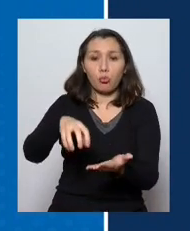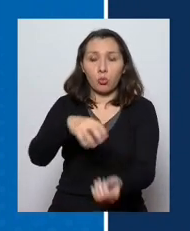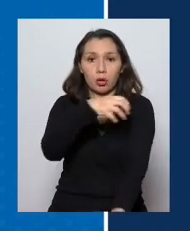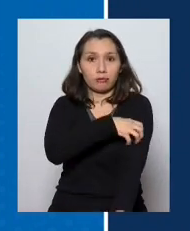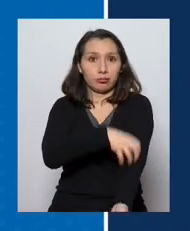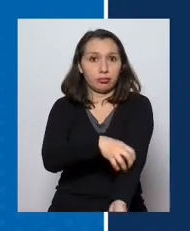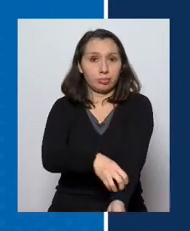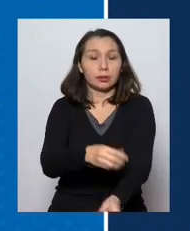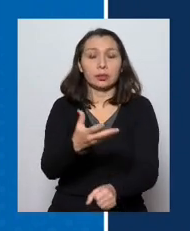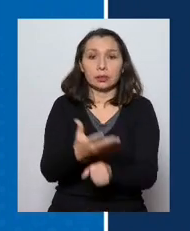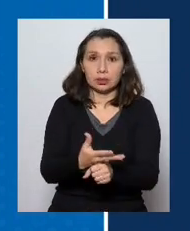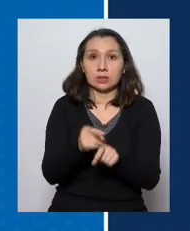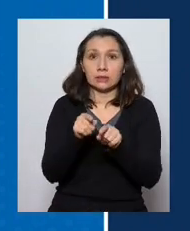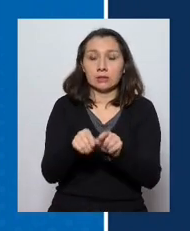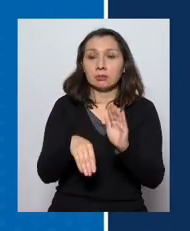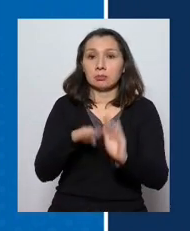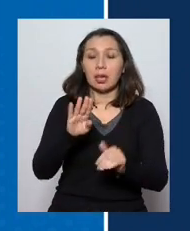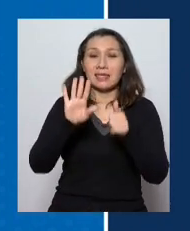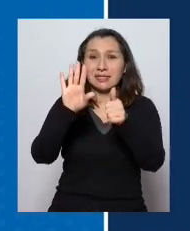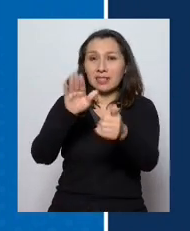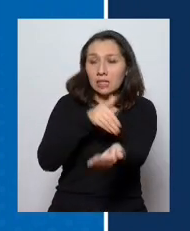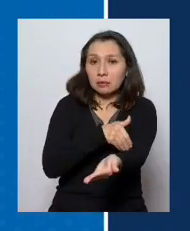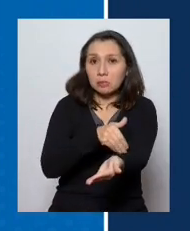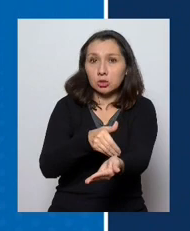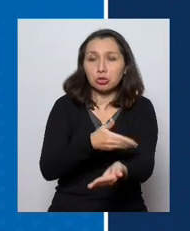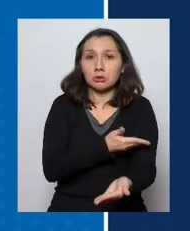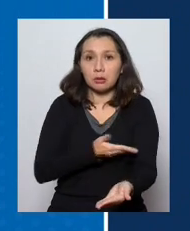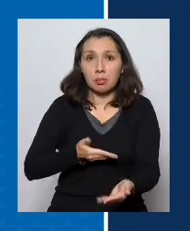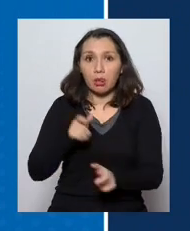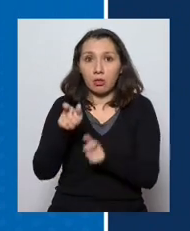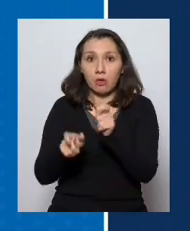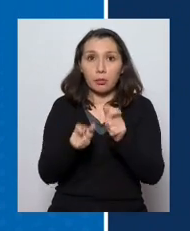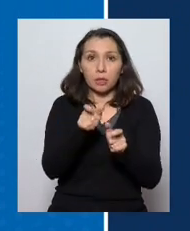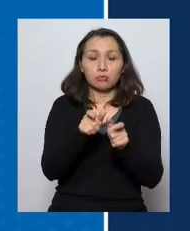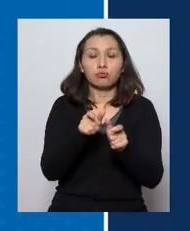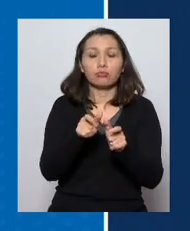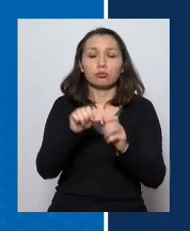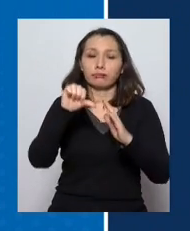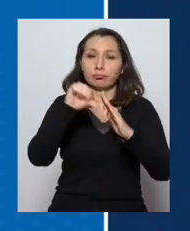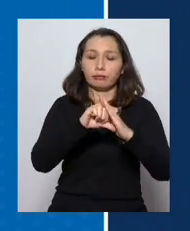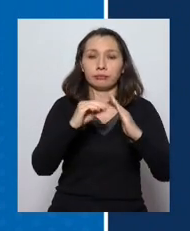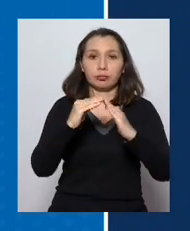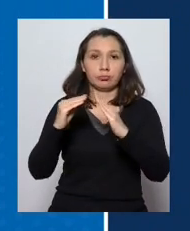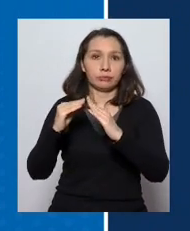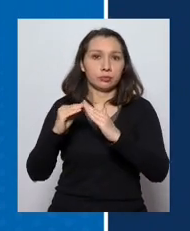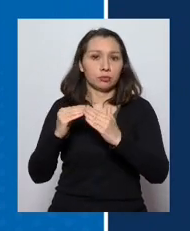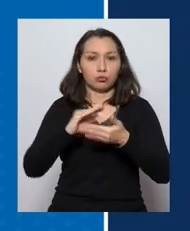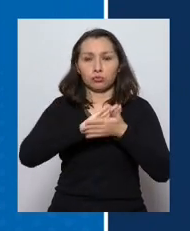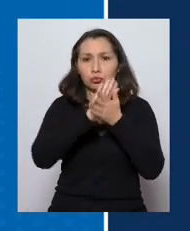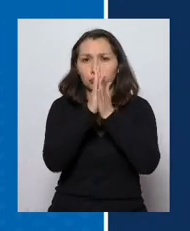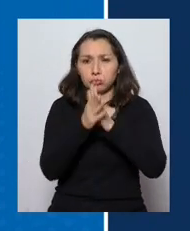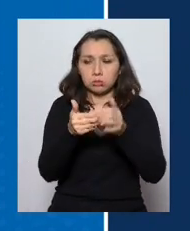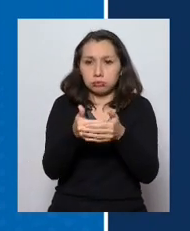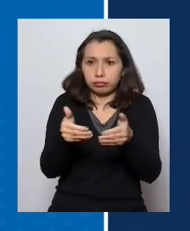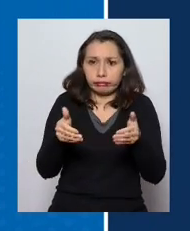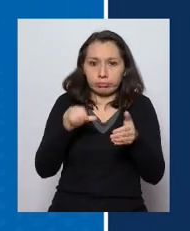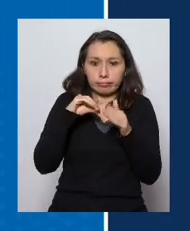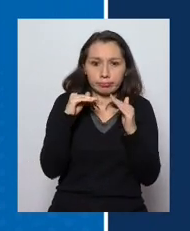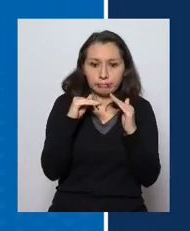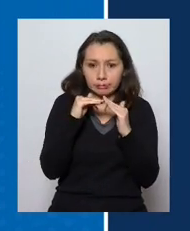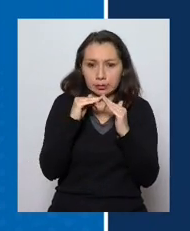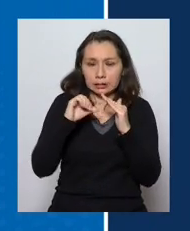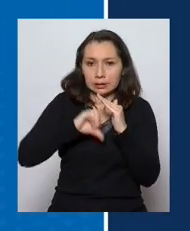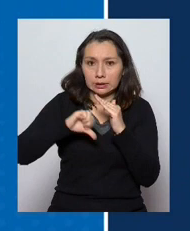país. Es decir, más de 6 millones y medio de personas van a estar, en cuarentena durante esta próxima